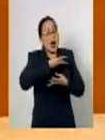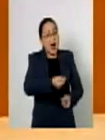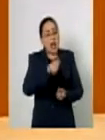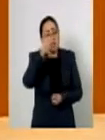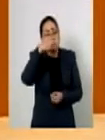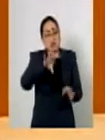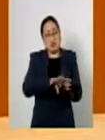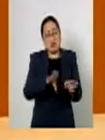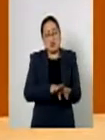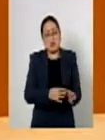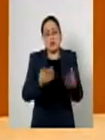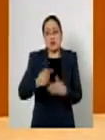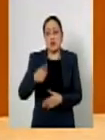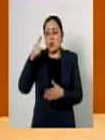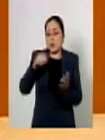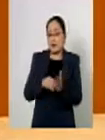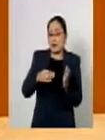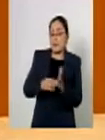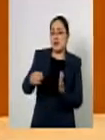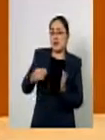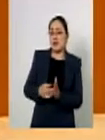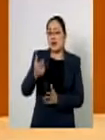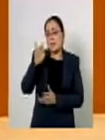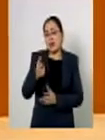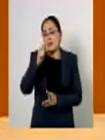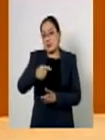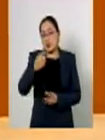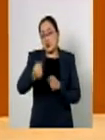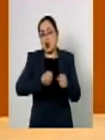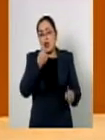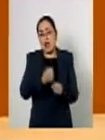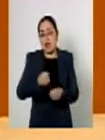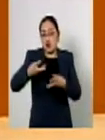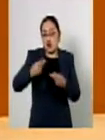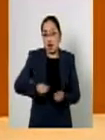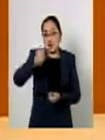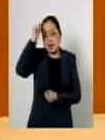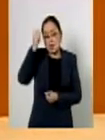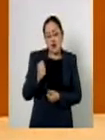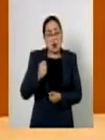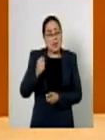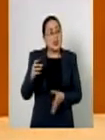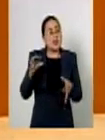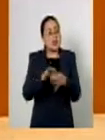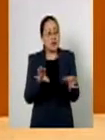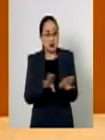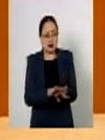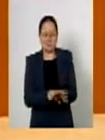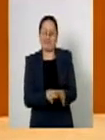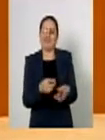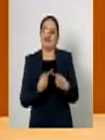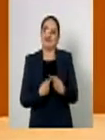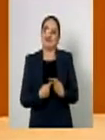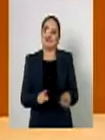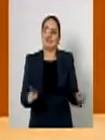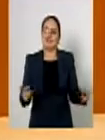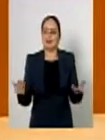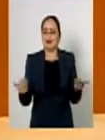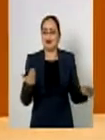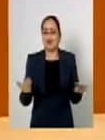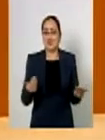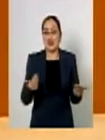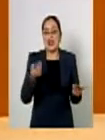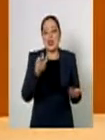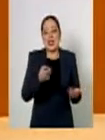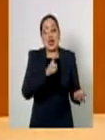millones de pesos que gastó Tamaulipas en ese mismo año pues sí resulta muy diferente uno de los estados